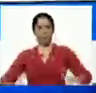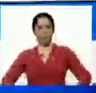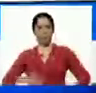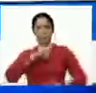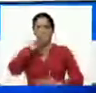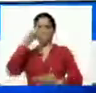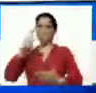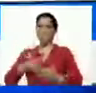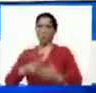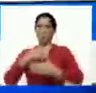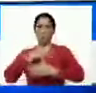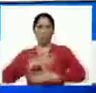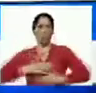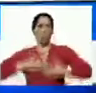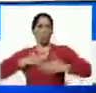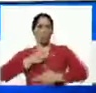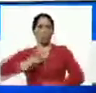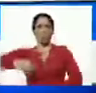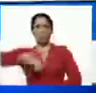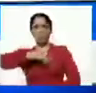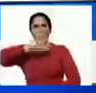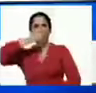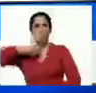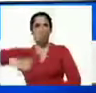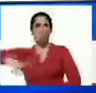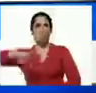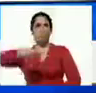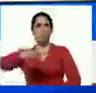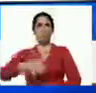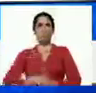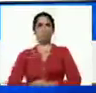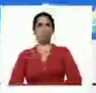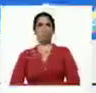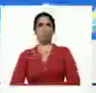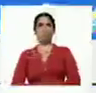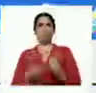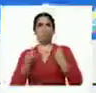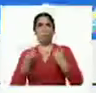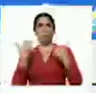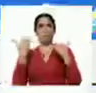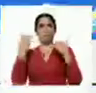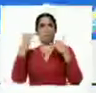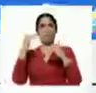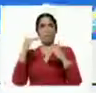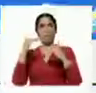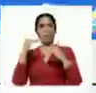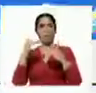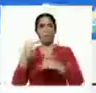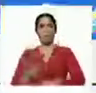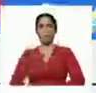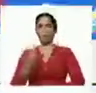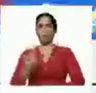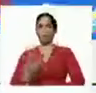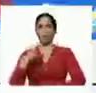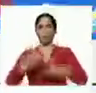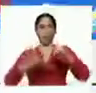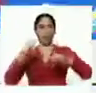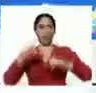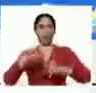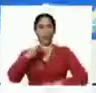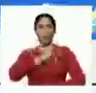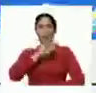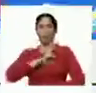gratificante para nuestros pueblos como etapa fundamental de la construcción del